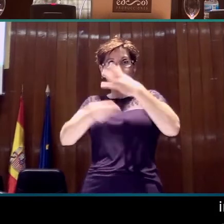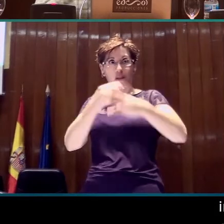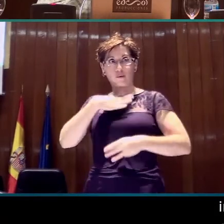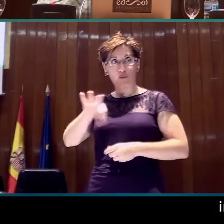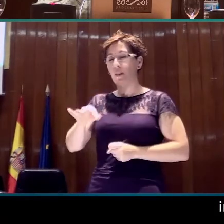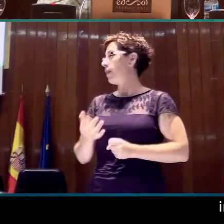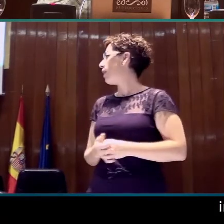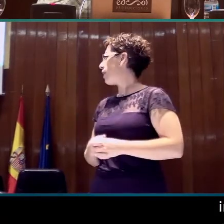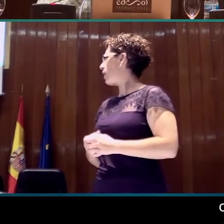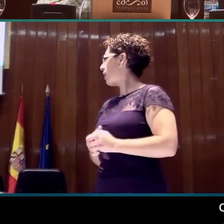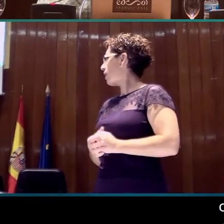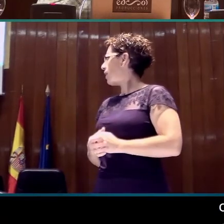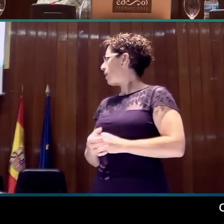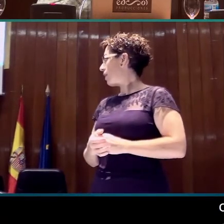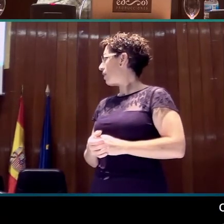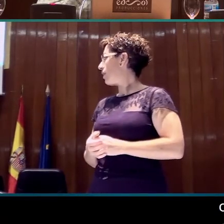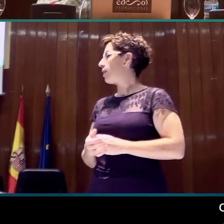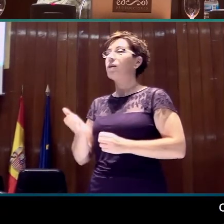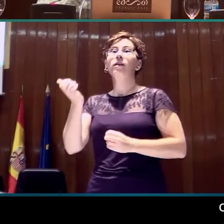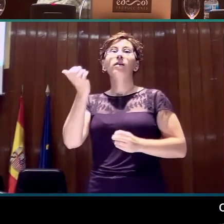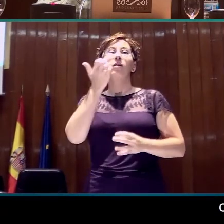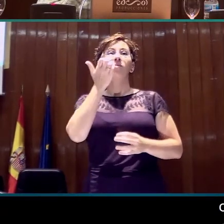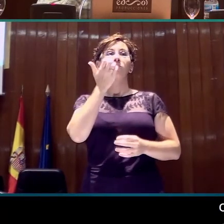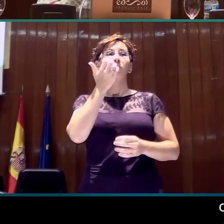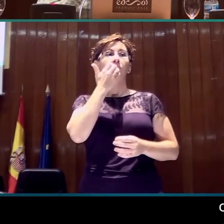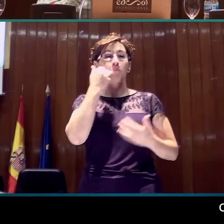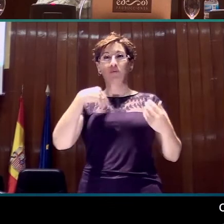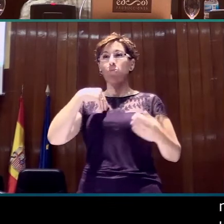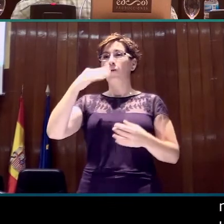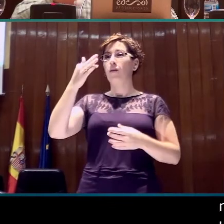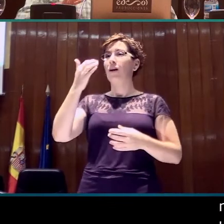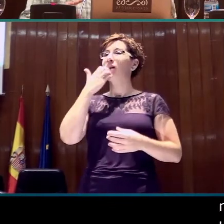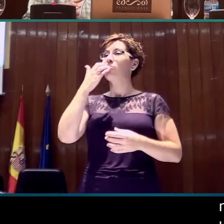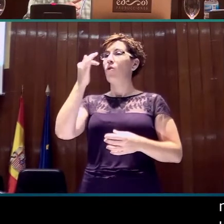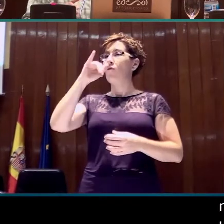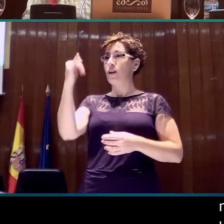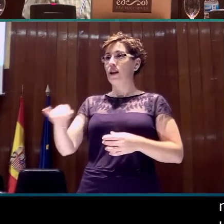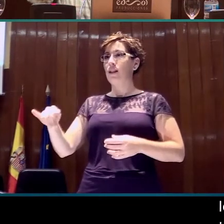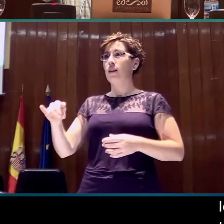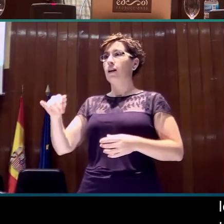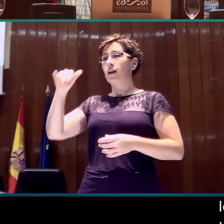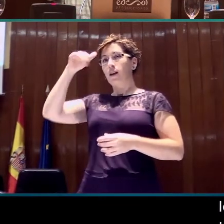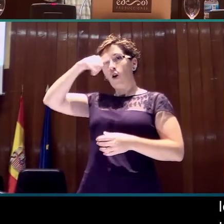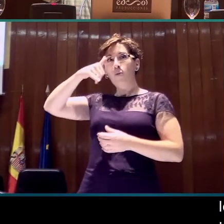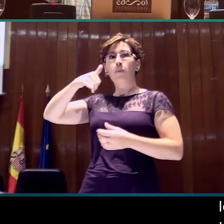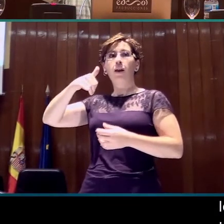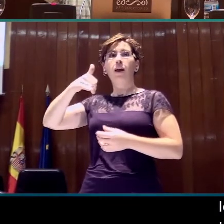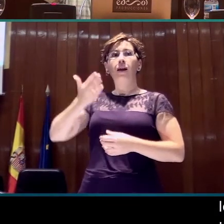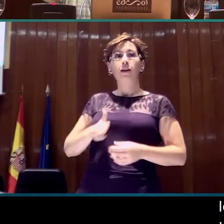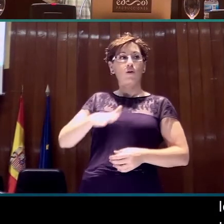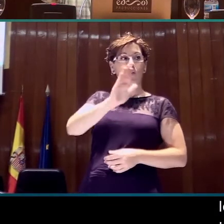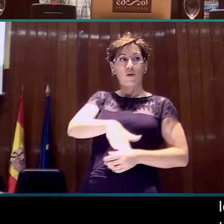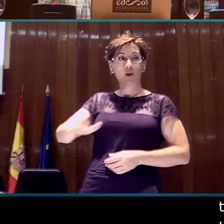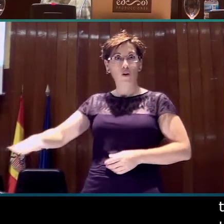el... Con un ejemplo de Fernández es el hombre que está asignando que tiene cuatro hijos y dice los dos primeros, y hace un dos,